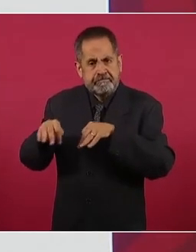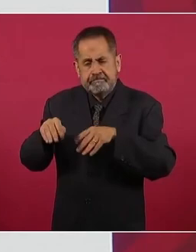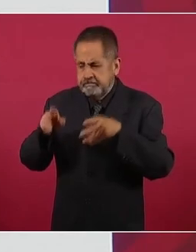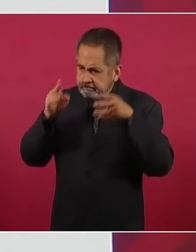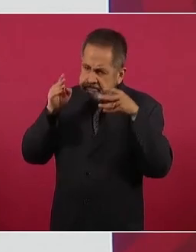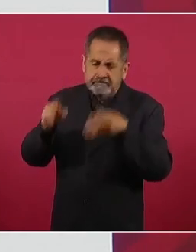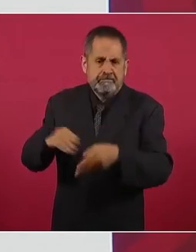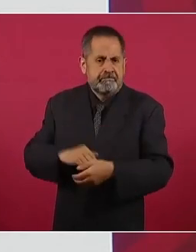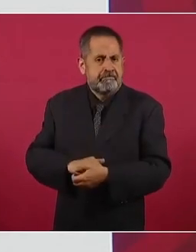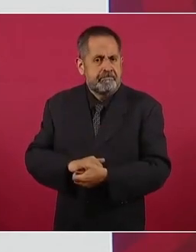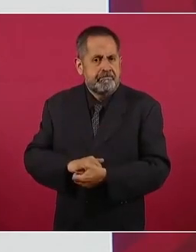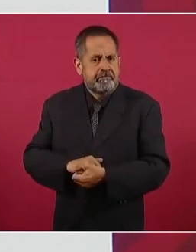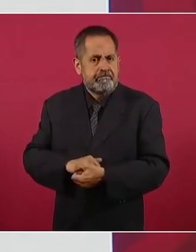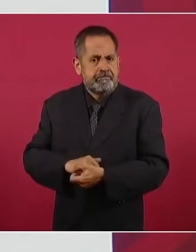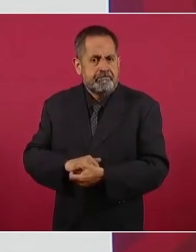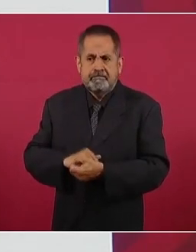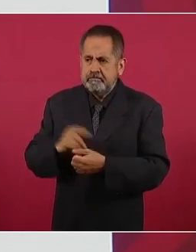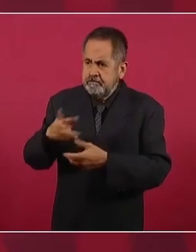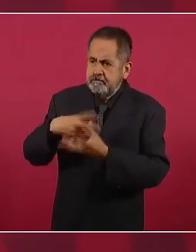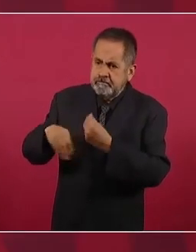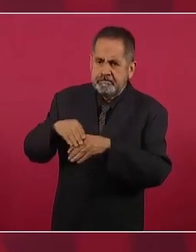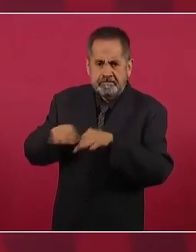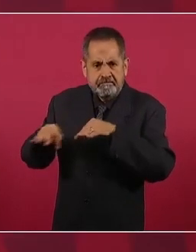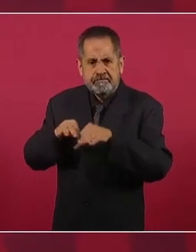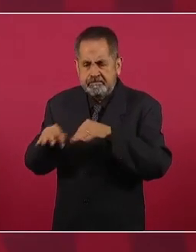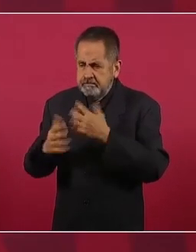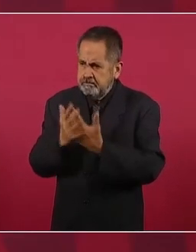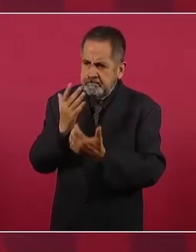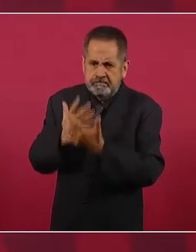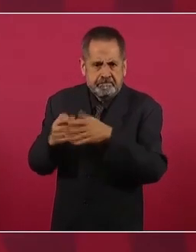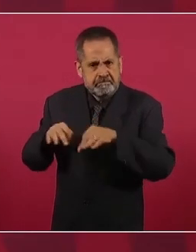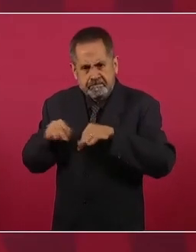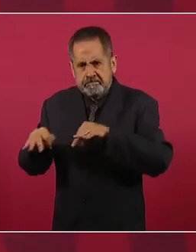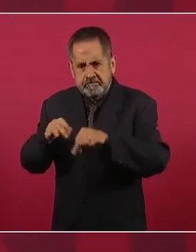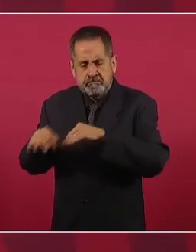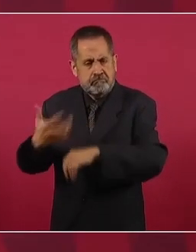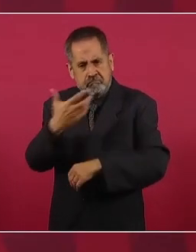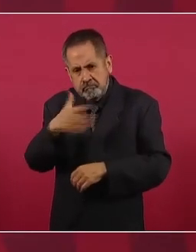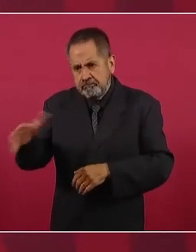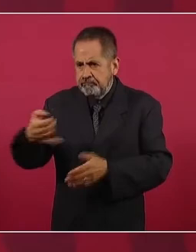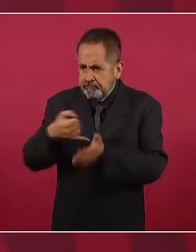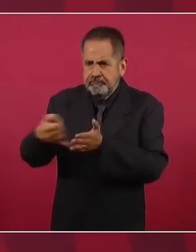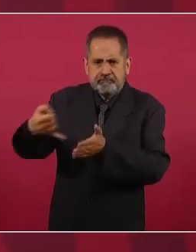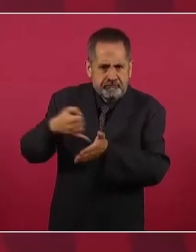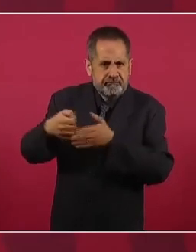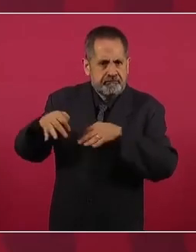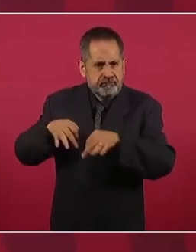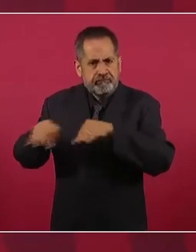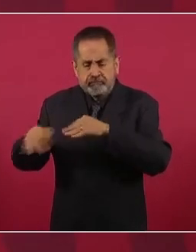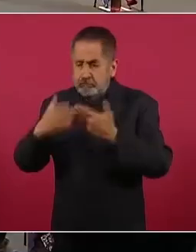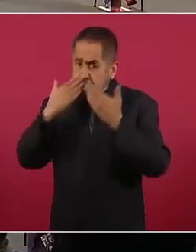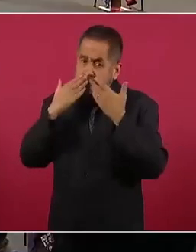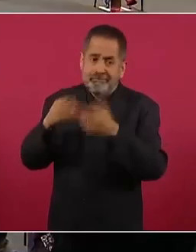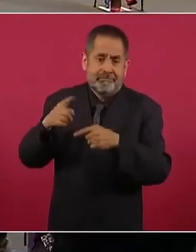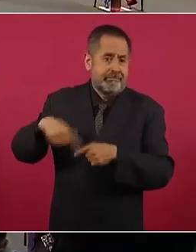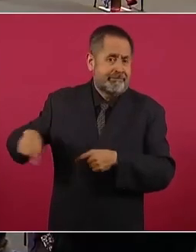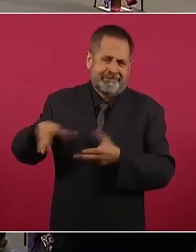a producir mucho en el campo, pero también